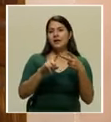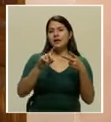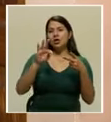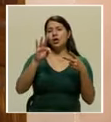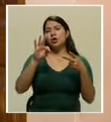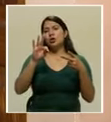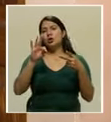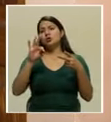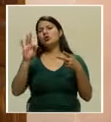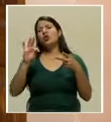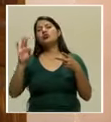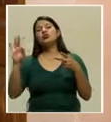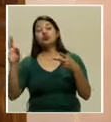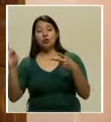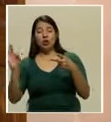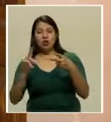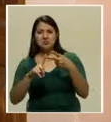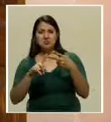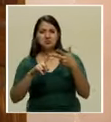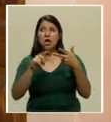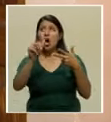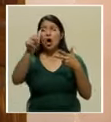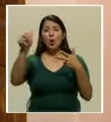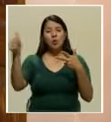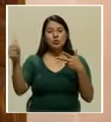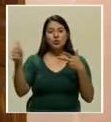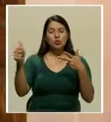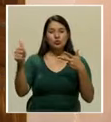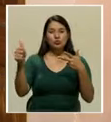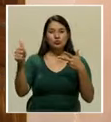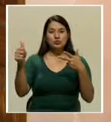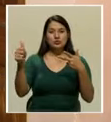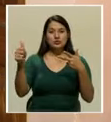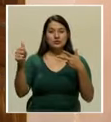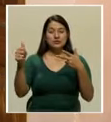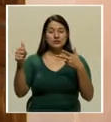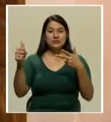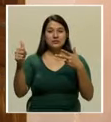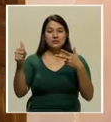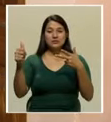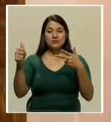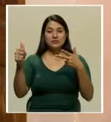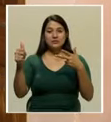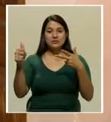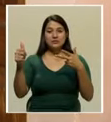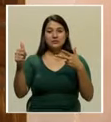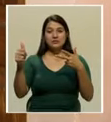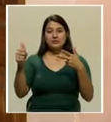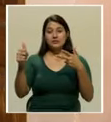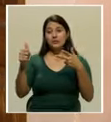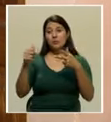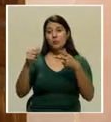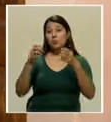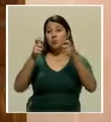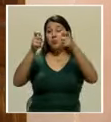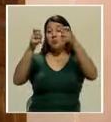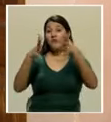métodos de Tolstoy, y de otros grandes educadores